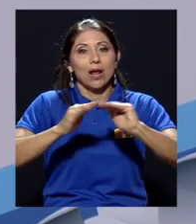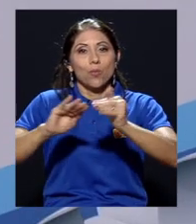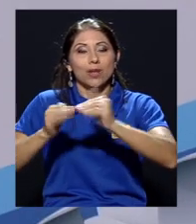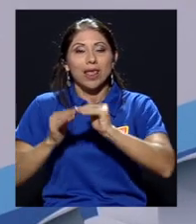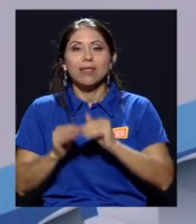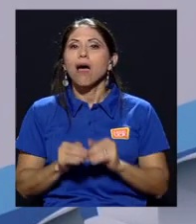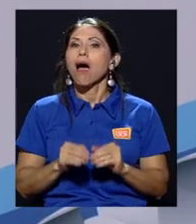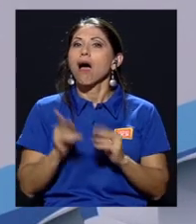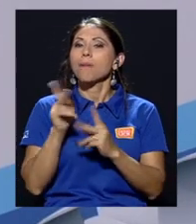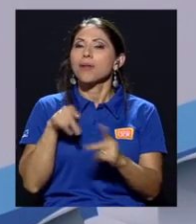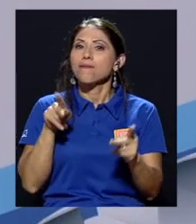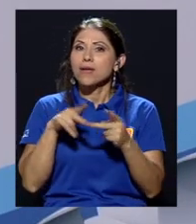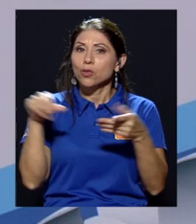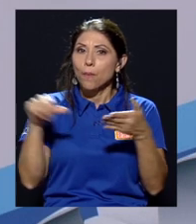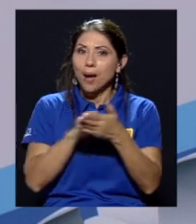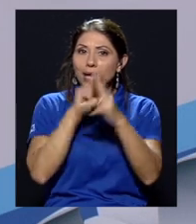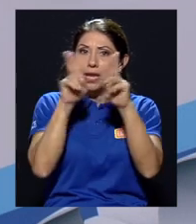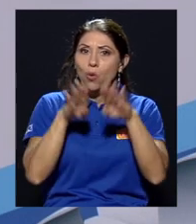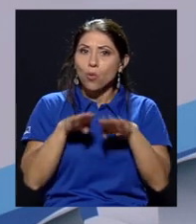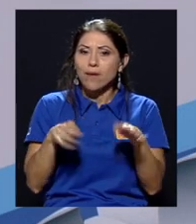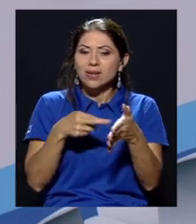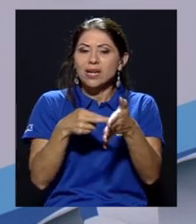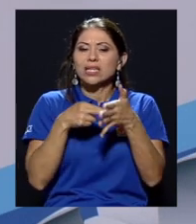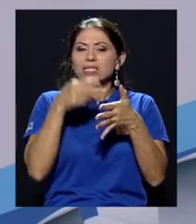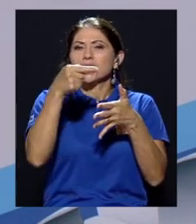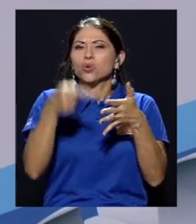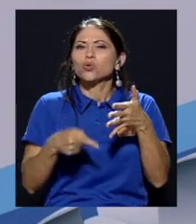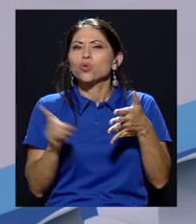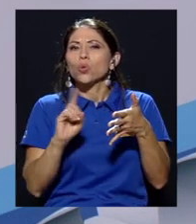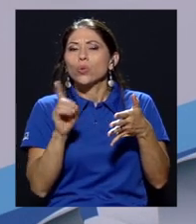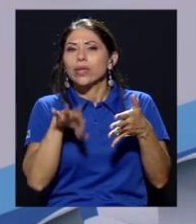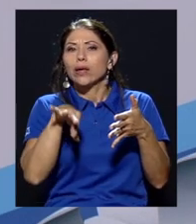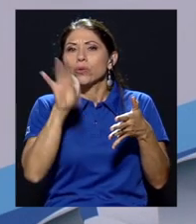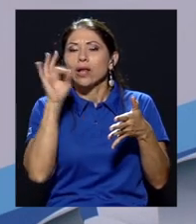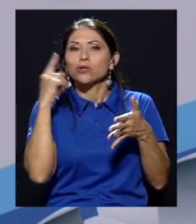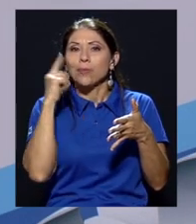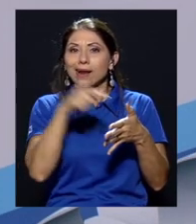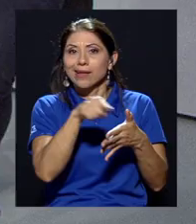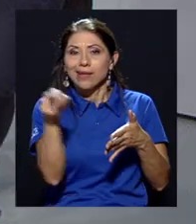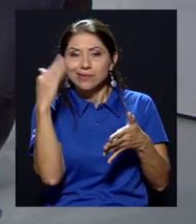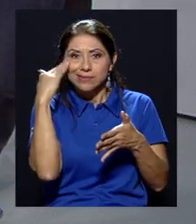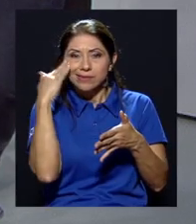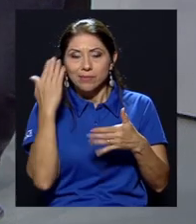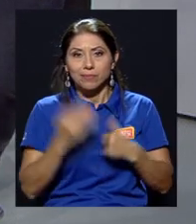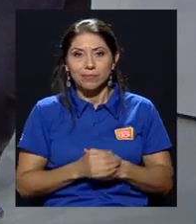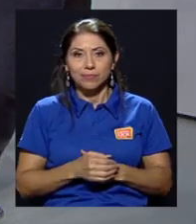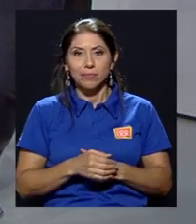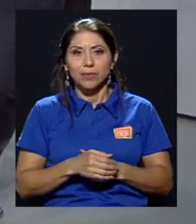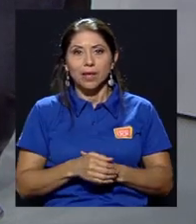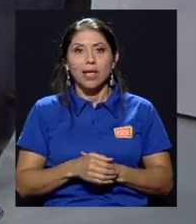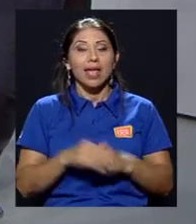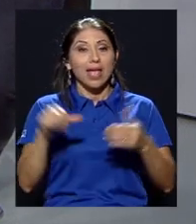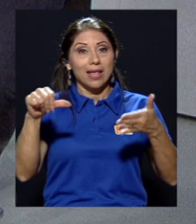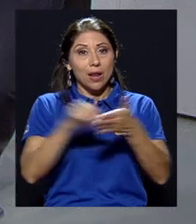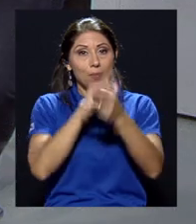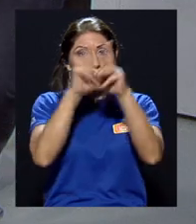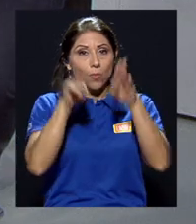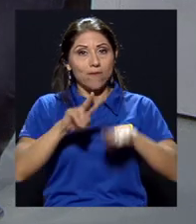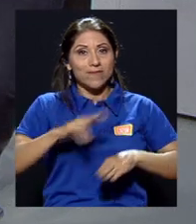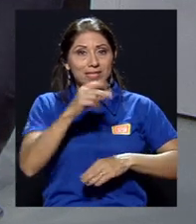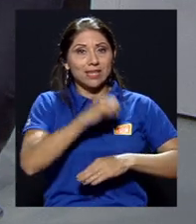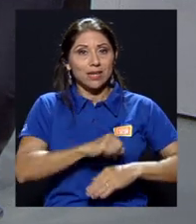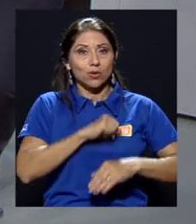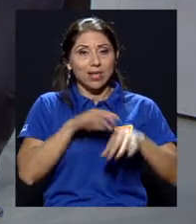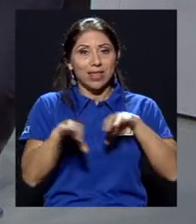lugar se pueden conseguir los requisitos para que los estudiantes sepan sobre estas iniciativas? En el portal de la Vicerrectoría de Acción Social